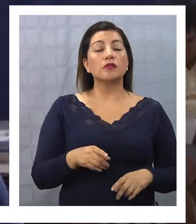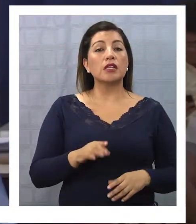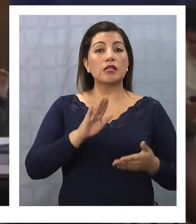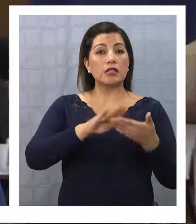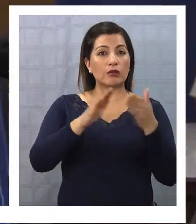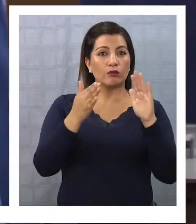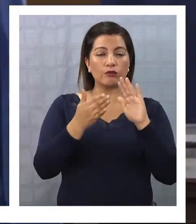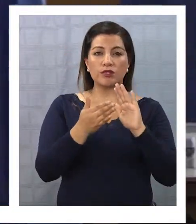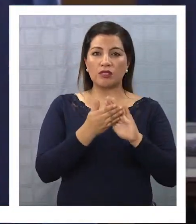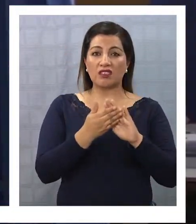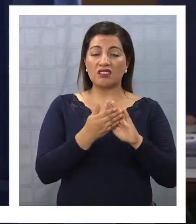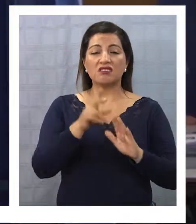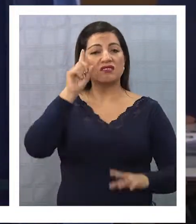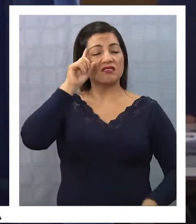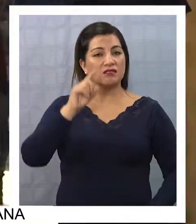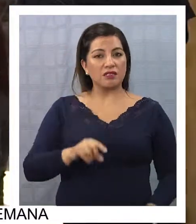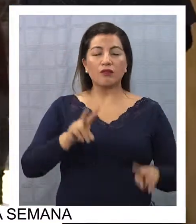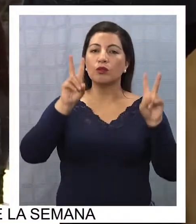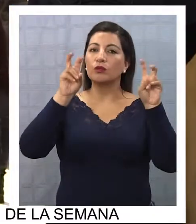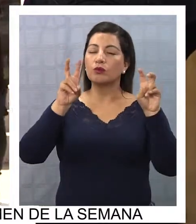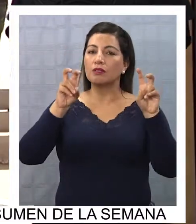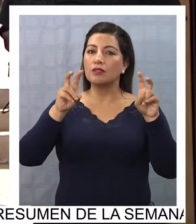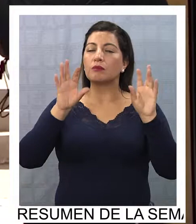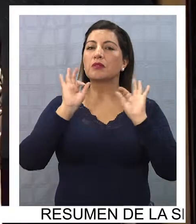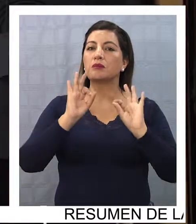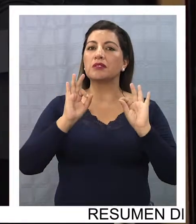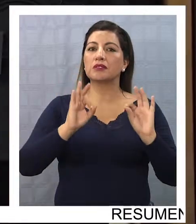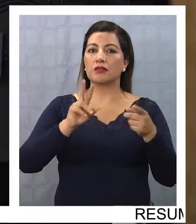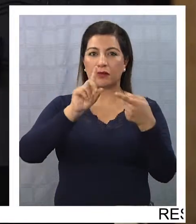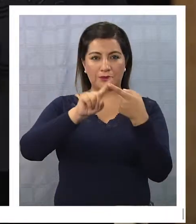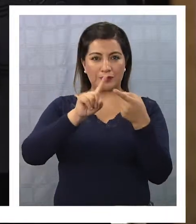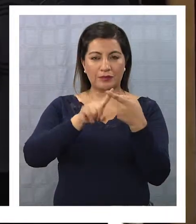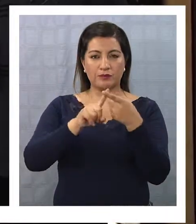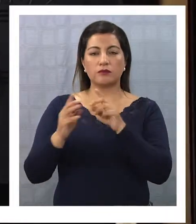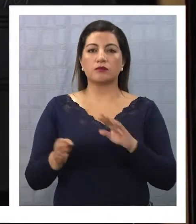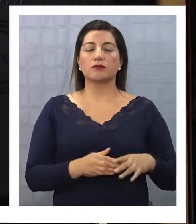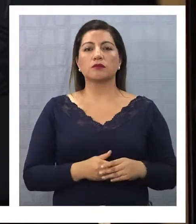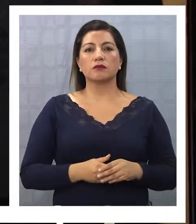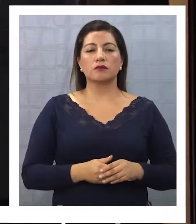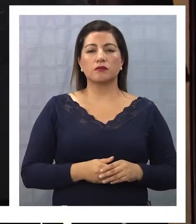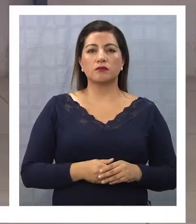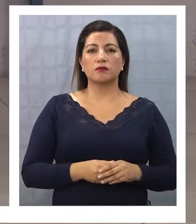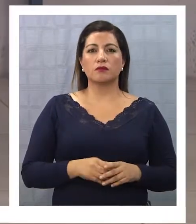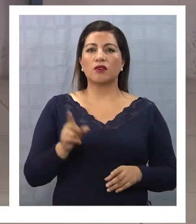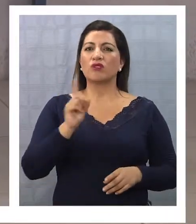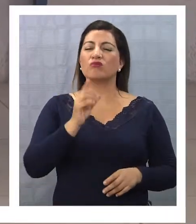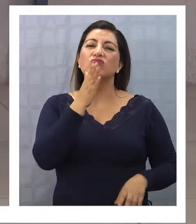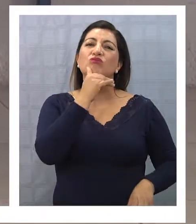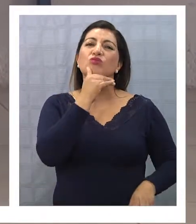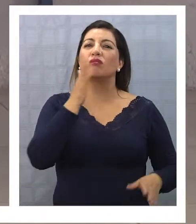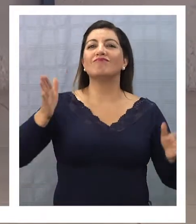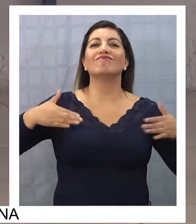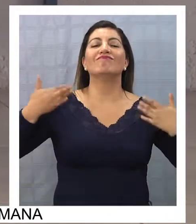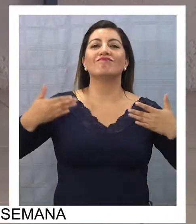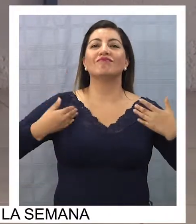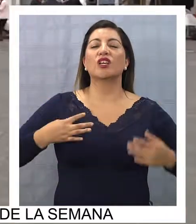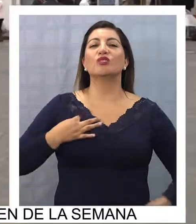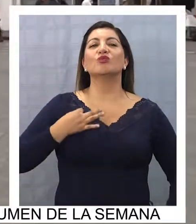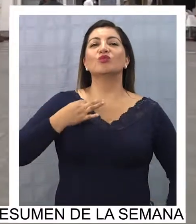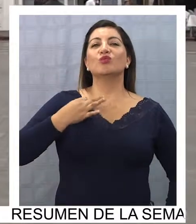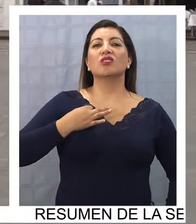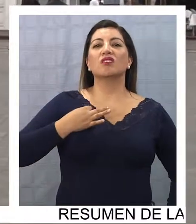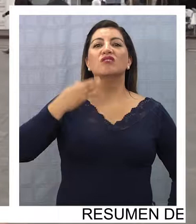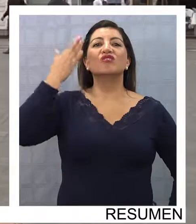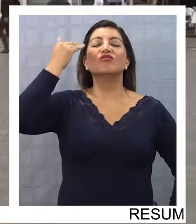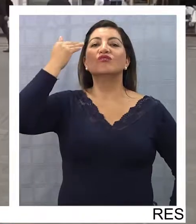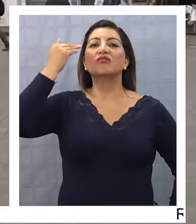comunidad tiene una visión especial acerca de la participación. Creo que no hay ninguna motivación. La ciudadanía, la verdad, que no sabe para